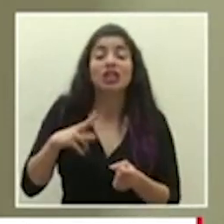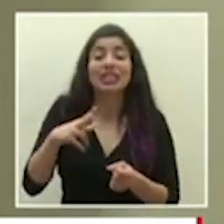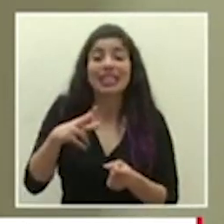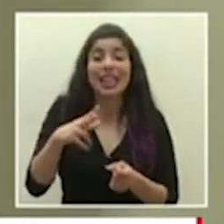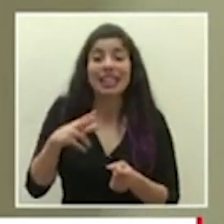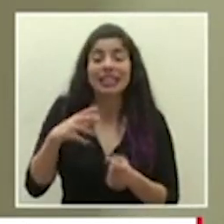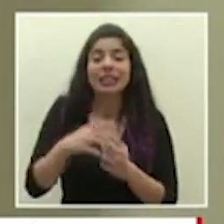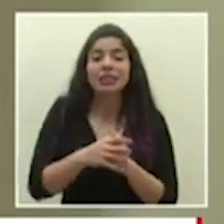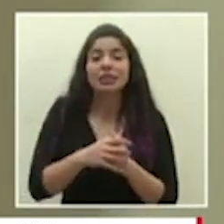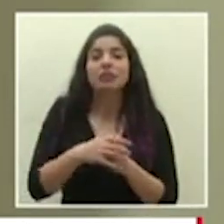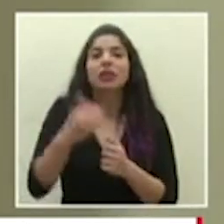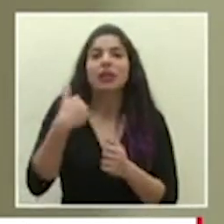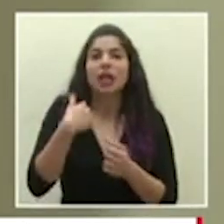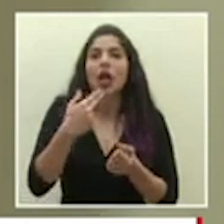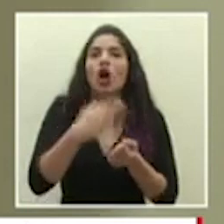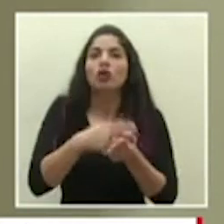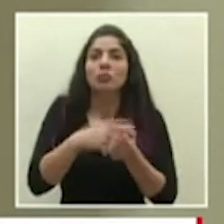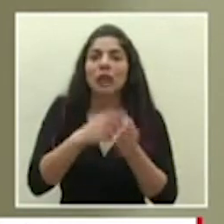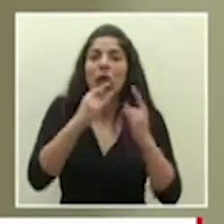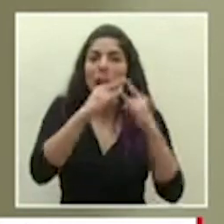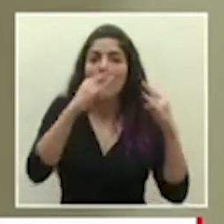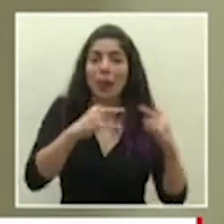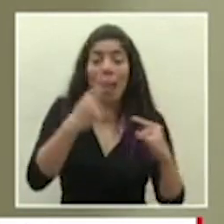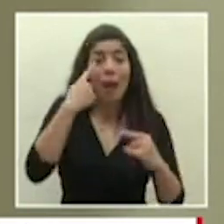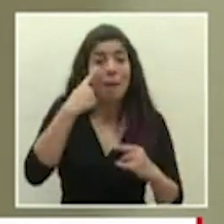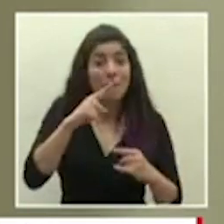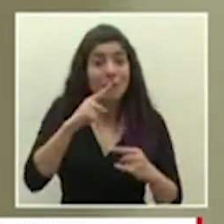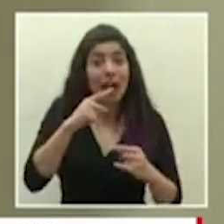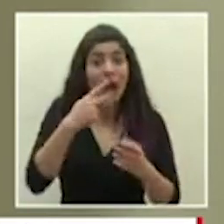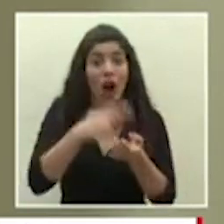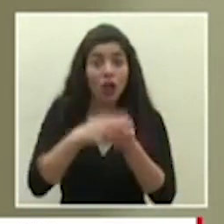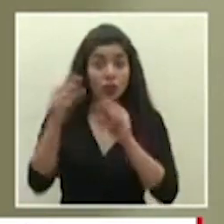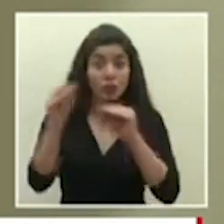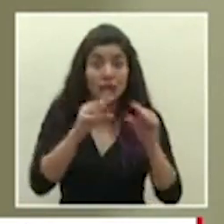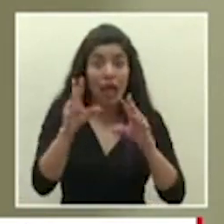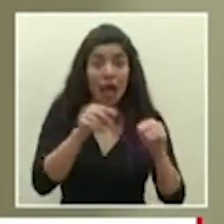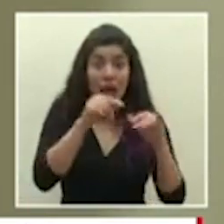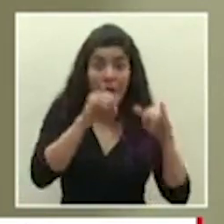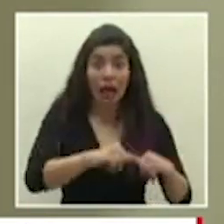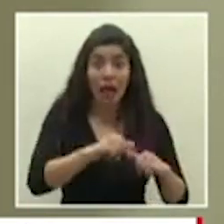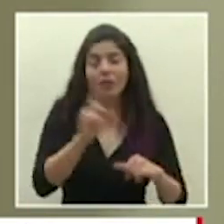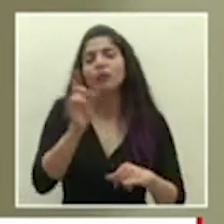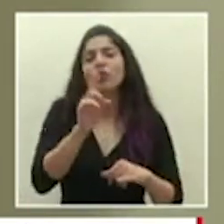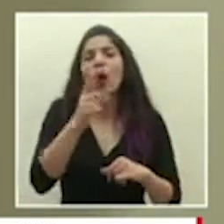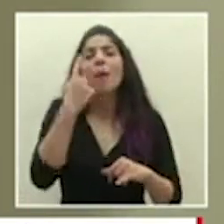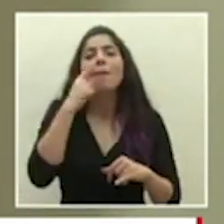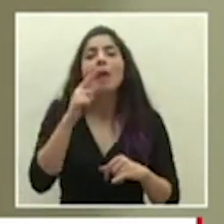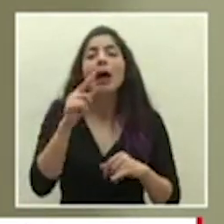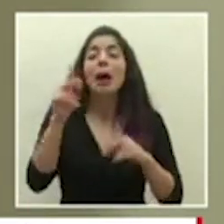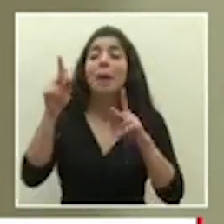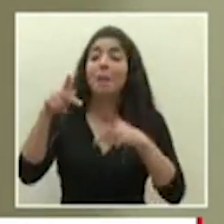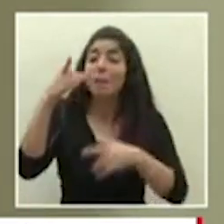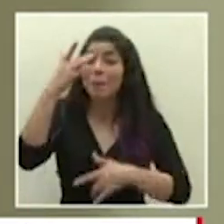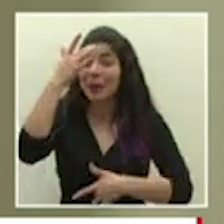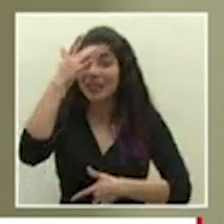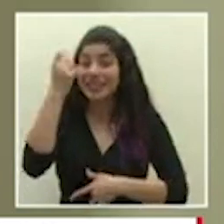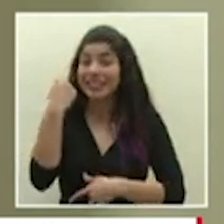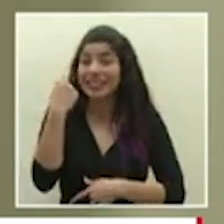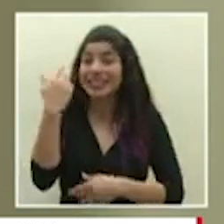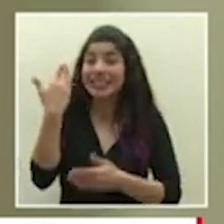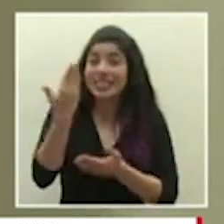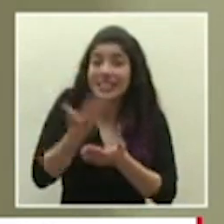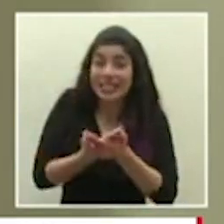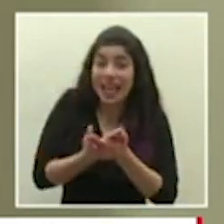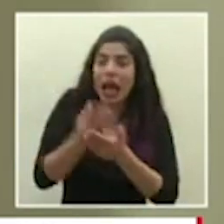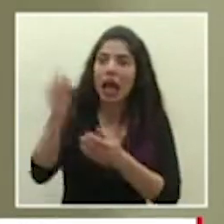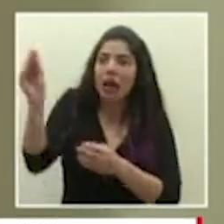pero no es para hospitalizar pacientes es para diferenciar la atención de los pacientes que vienen llegando los